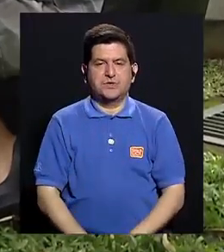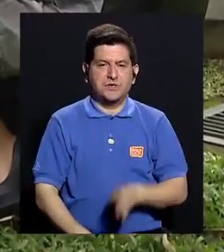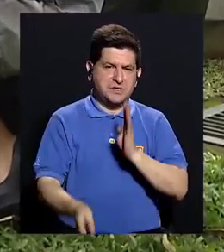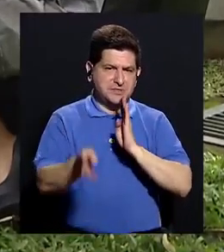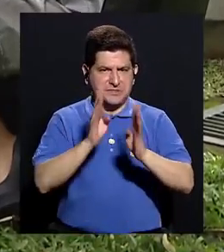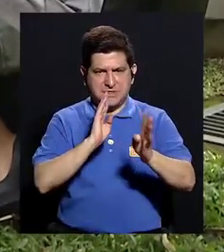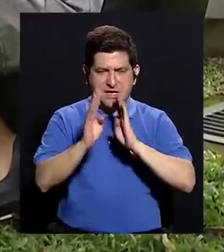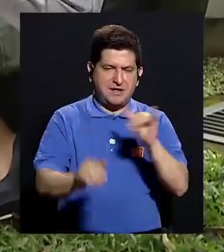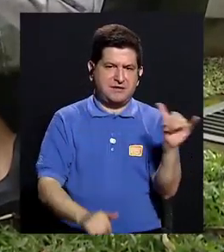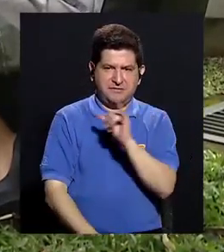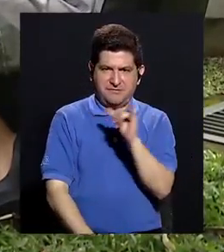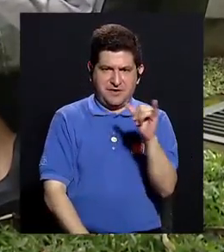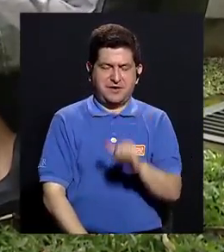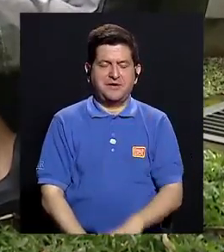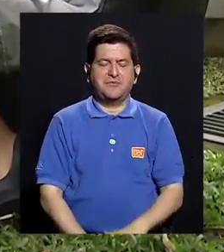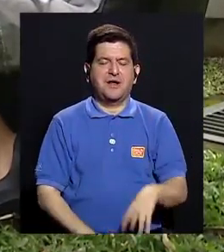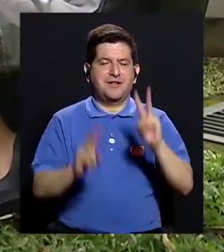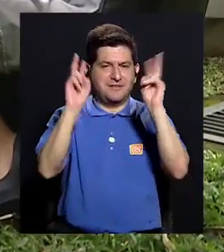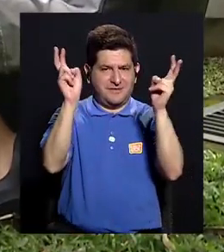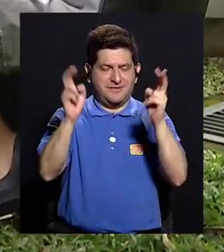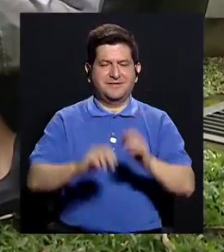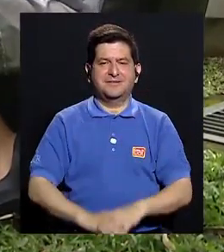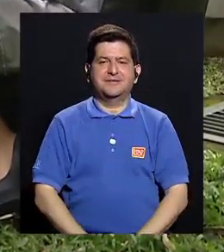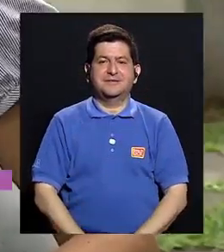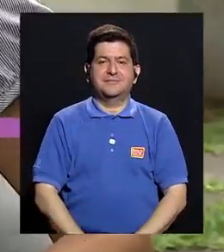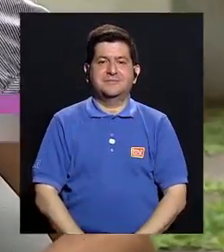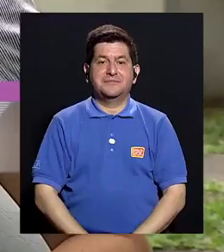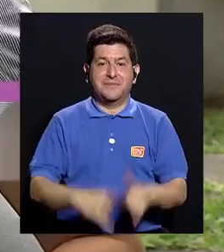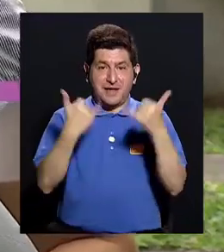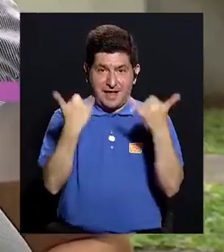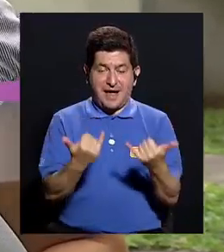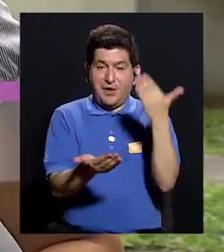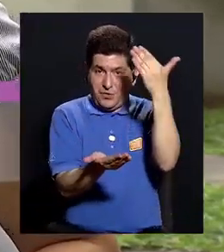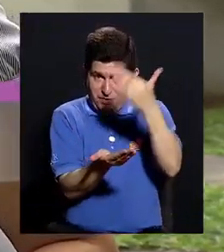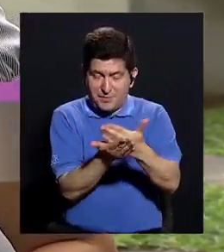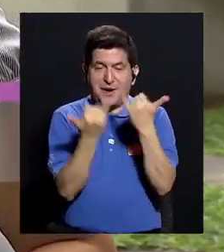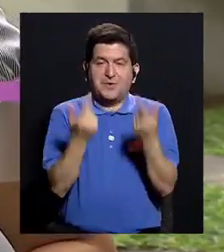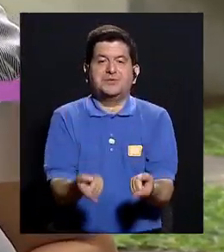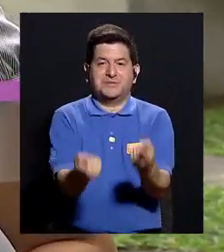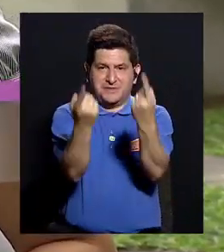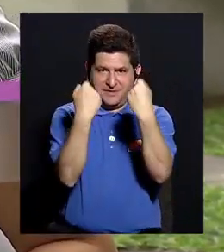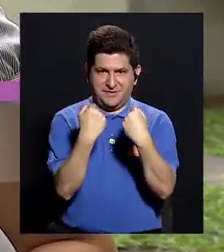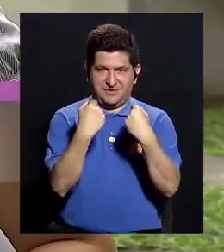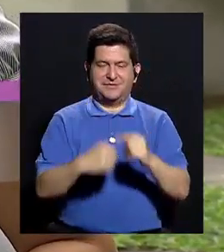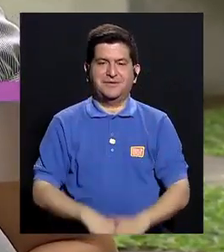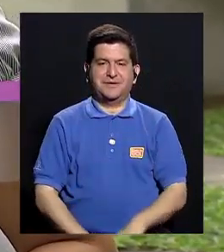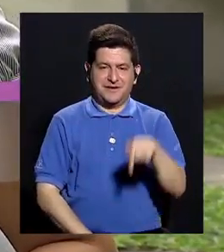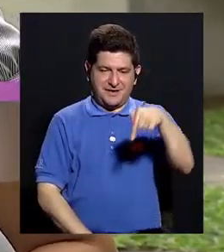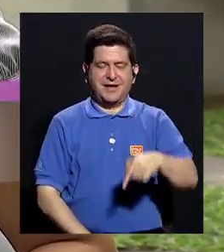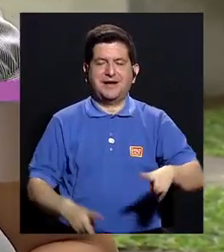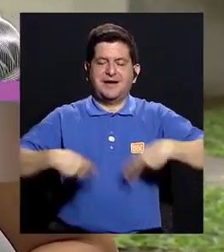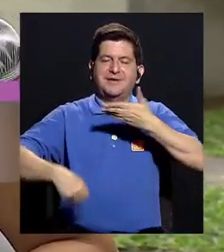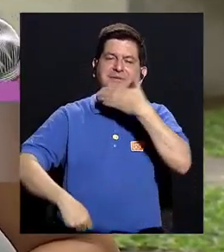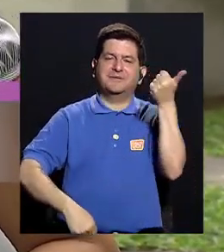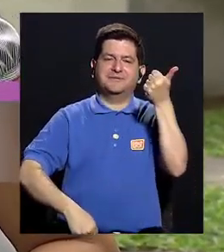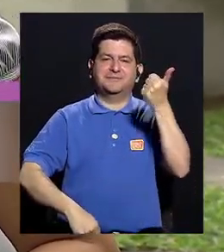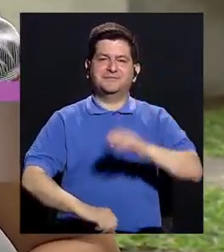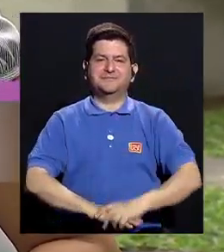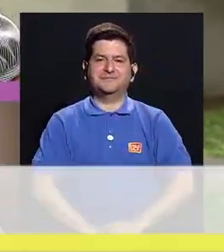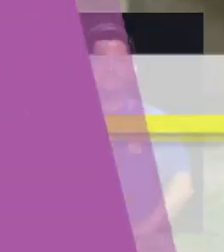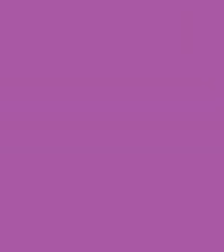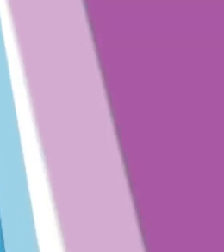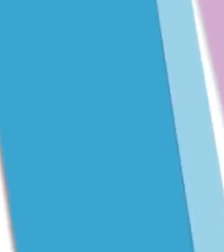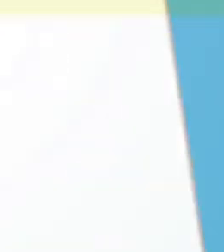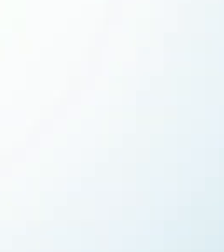que va a venir a conversar también sobre este tema. Perfecto. Nosotros hacemos una pausa y ya regresamos con más de vida.